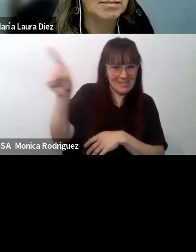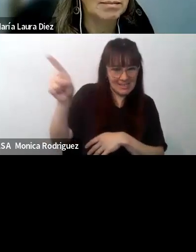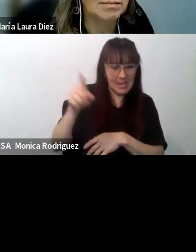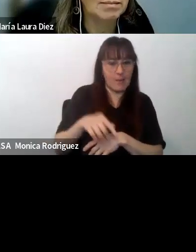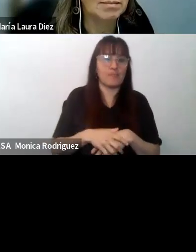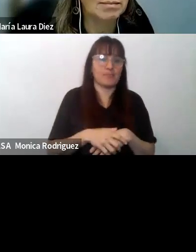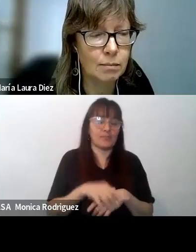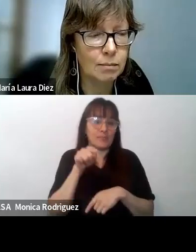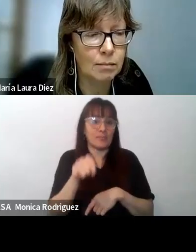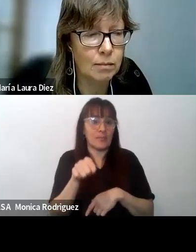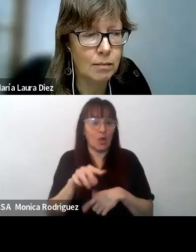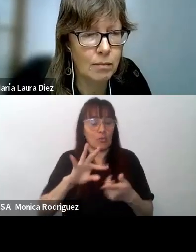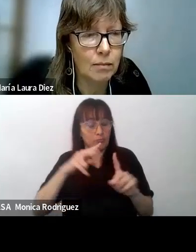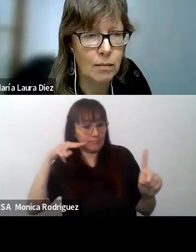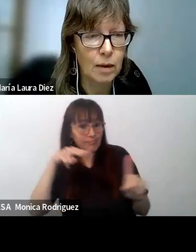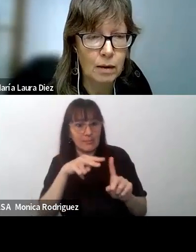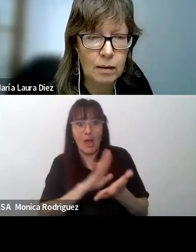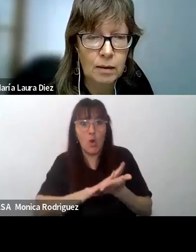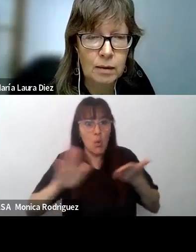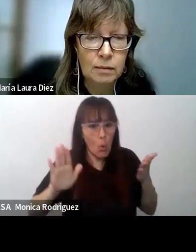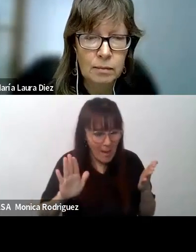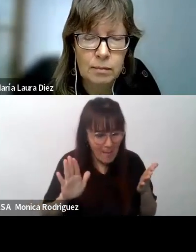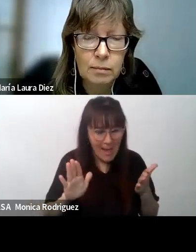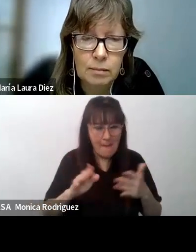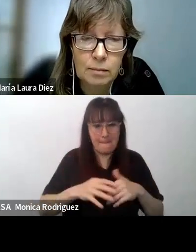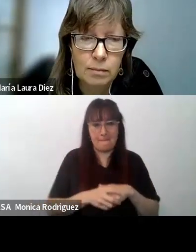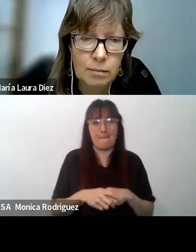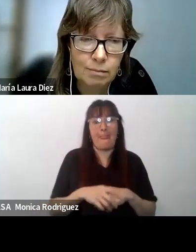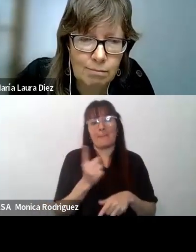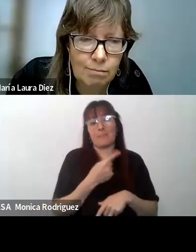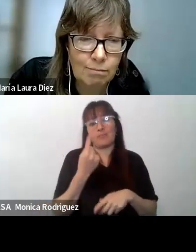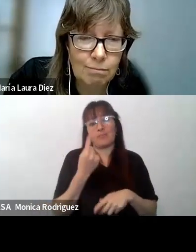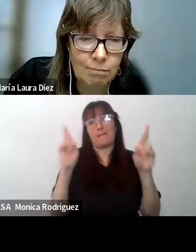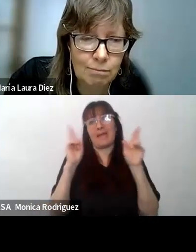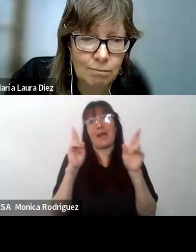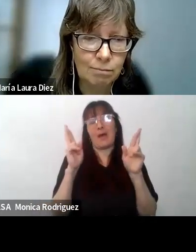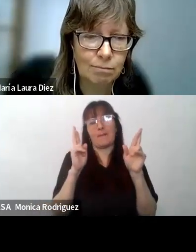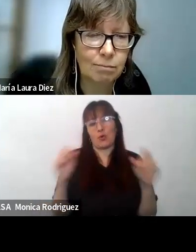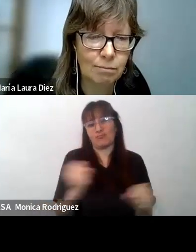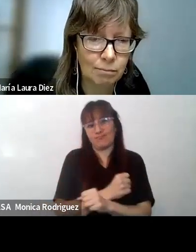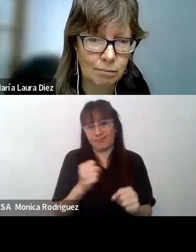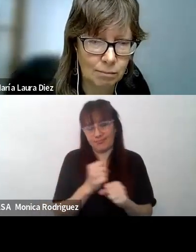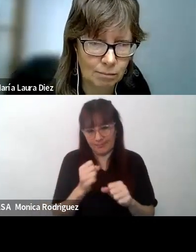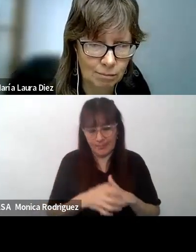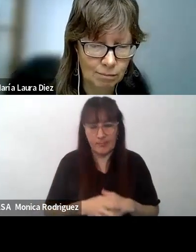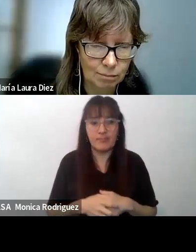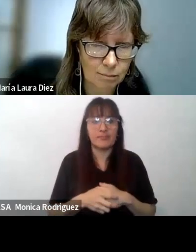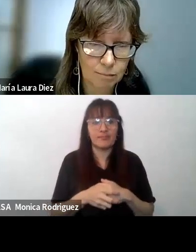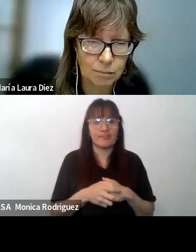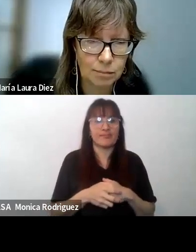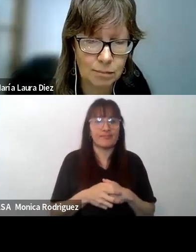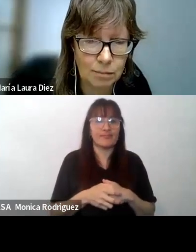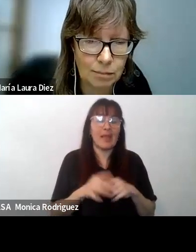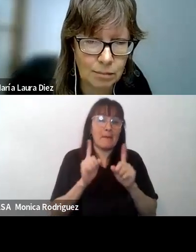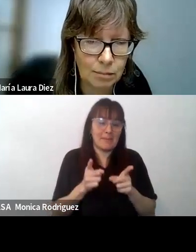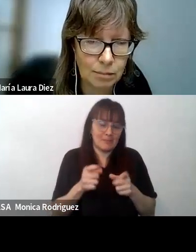perspectiva nueva de colaboración con Argentina que esperamos que se pueda concretar. Volviendo al día de